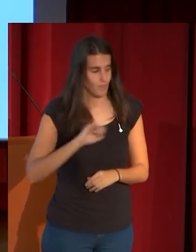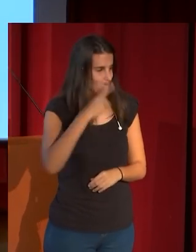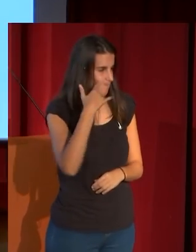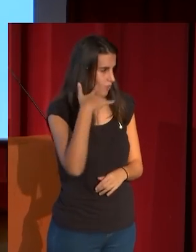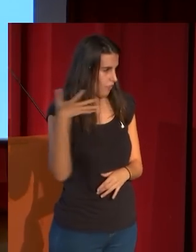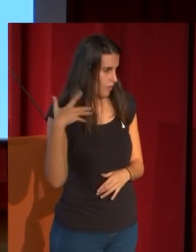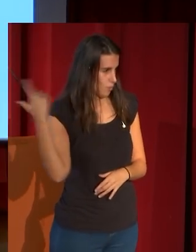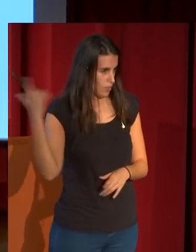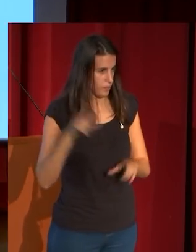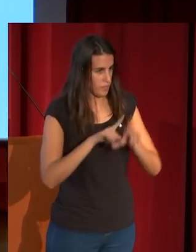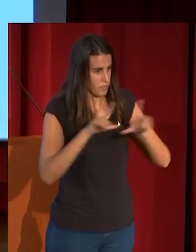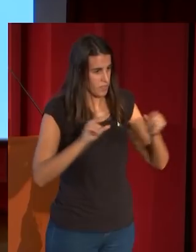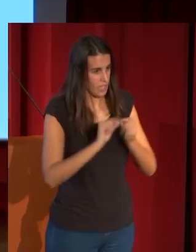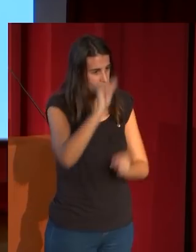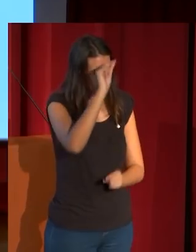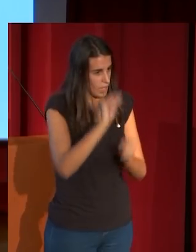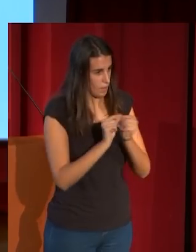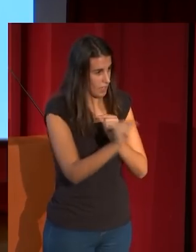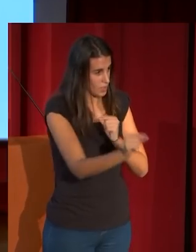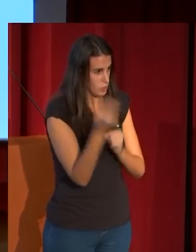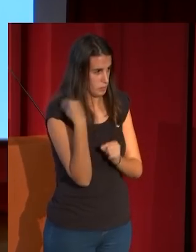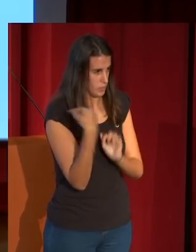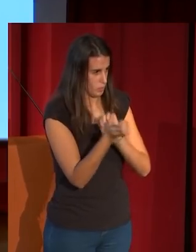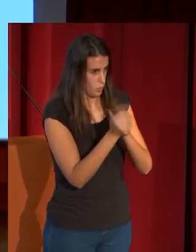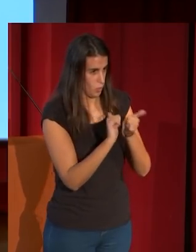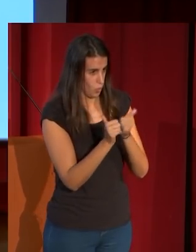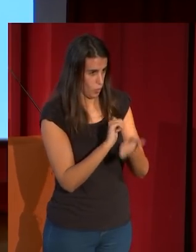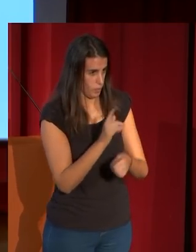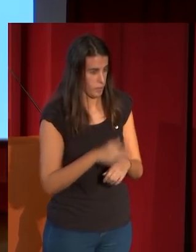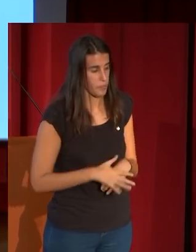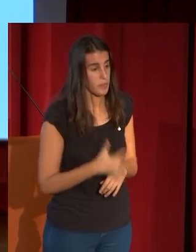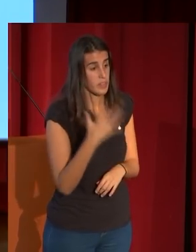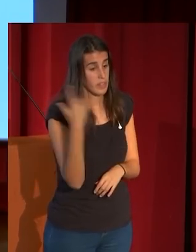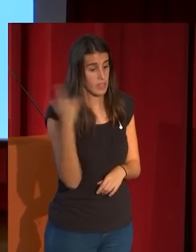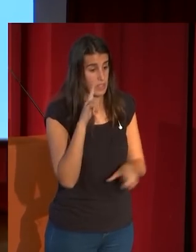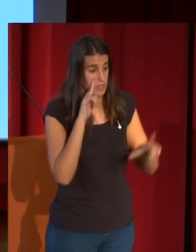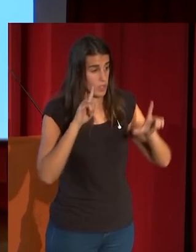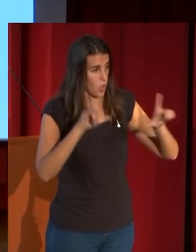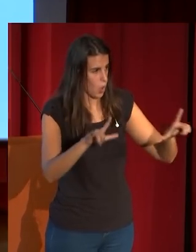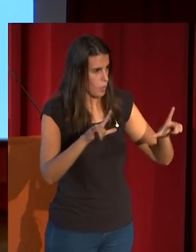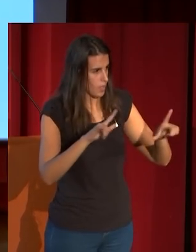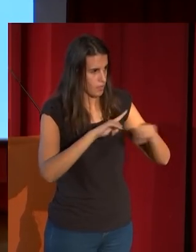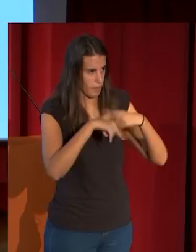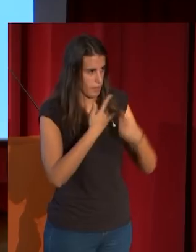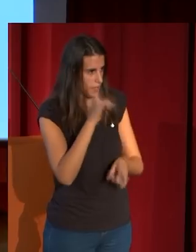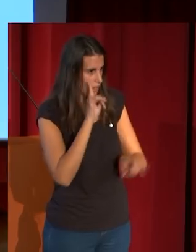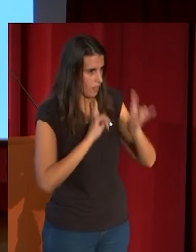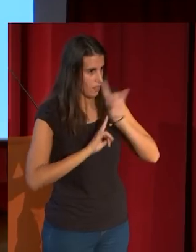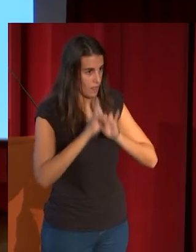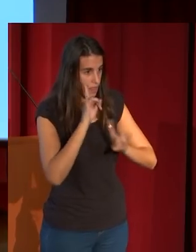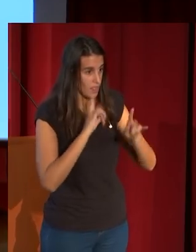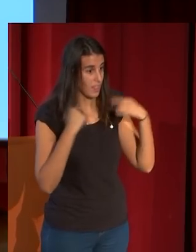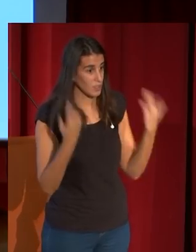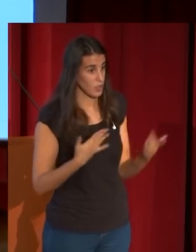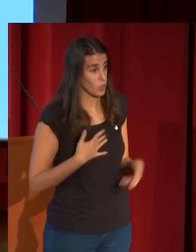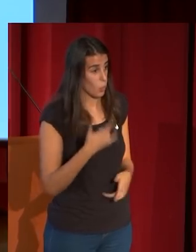porque de este tamaño natural, estas copias eran muy apreciadas, no solo por el propio Fortuny, sino también por su entorno. Y cuando muere Fortuny